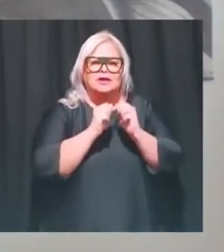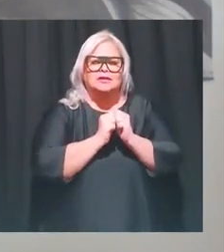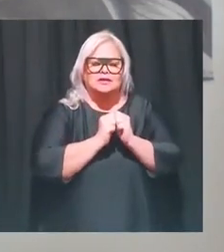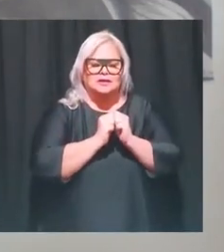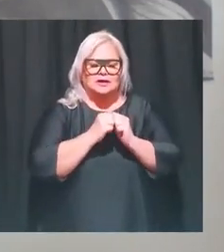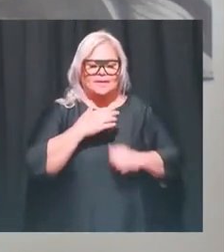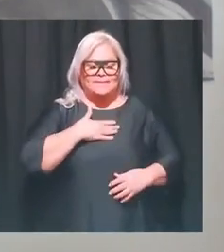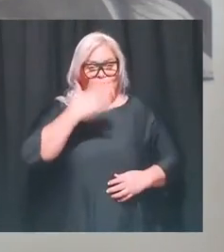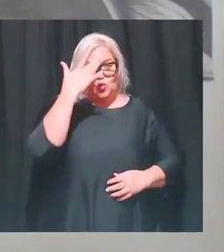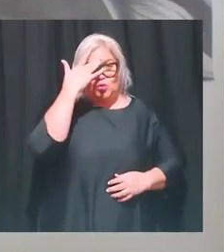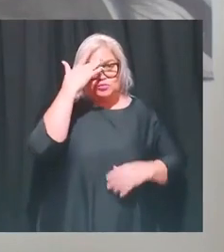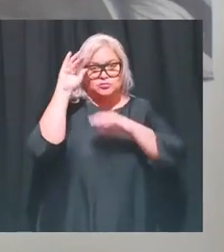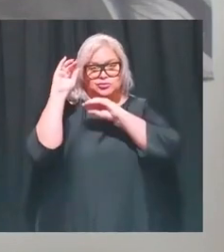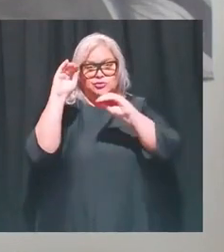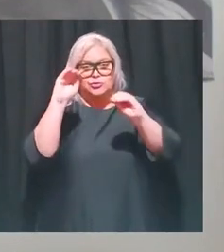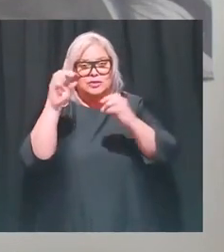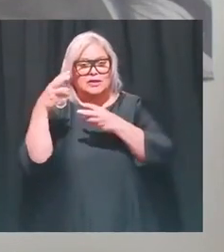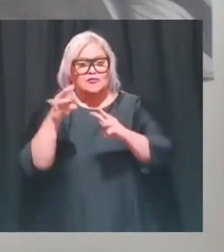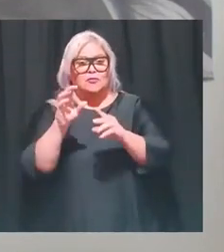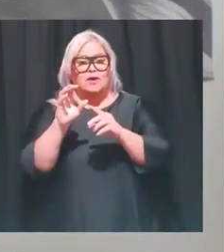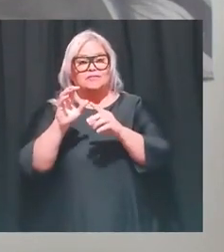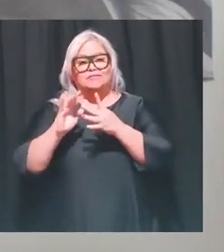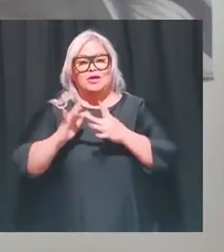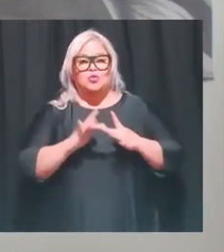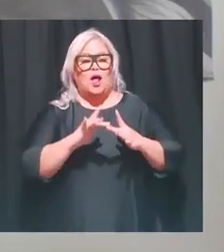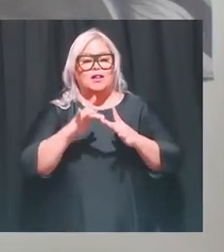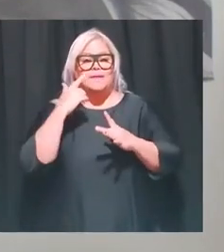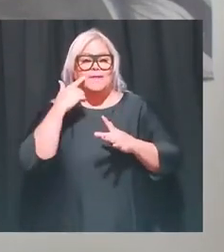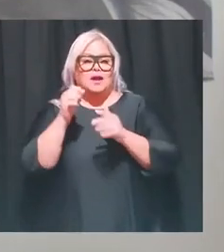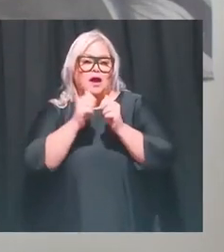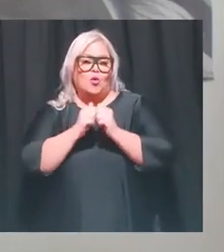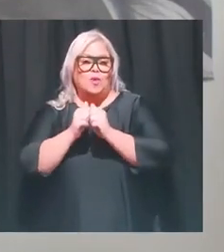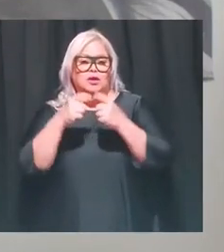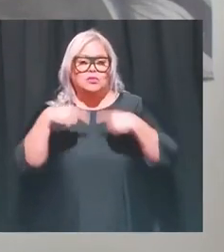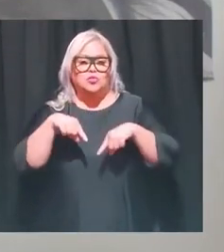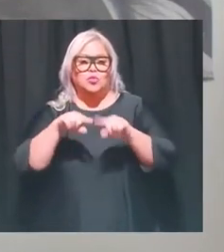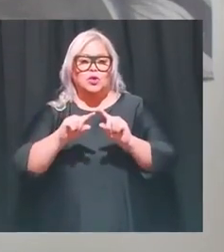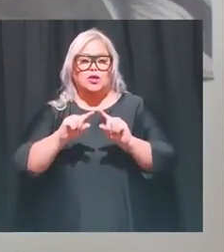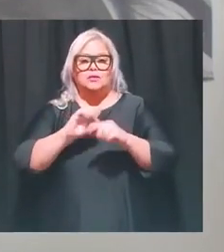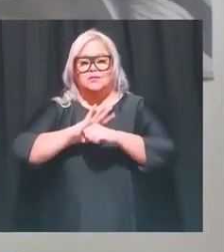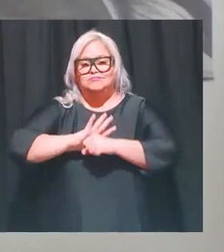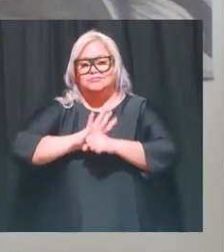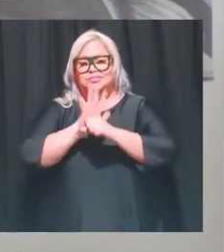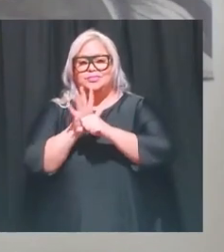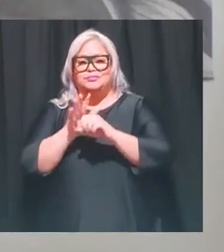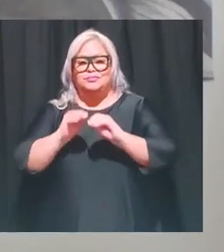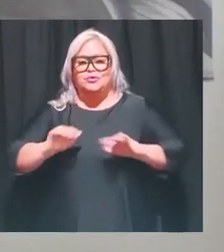conocimiento de una manera virtual para acompañarnos durante toda esta pandemia.